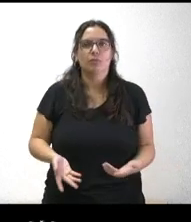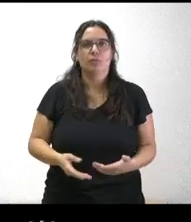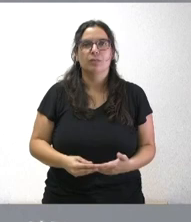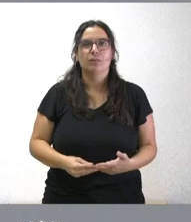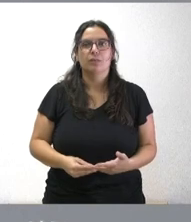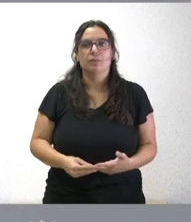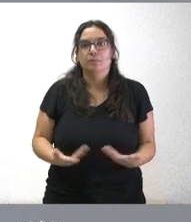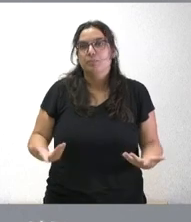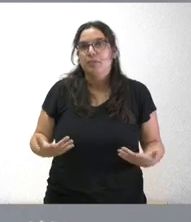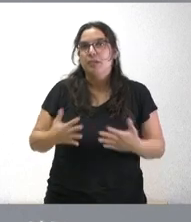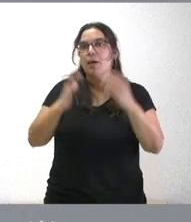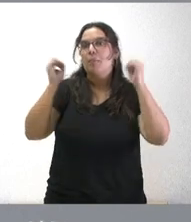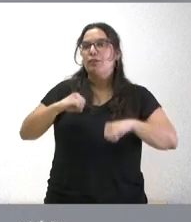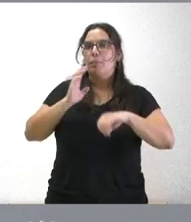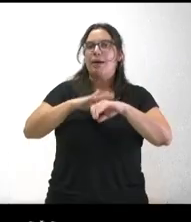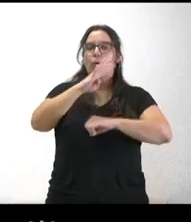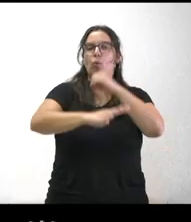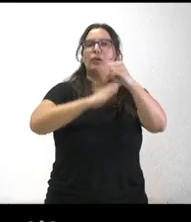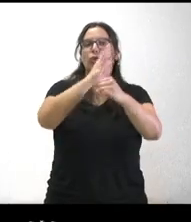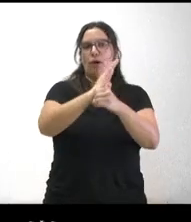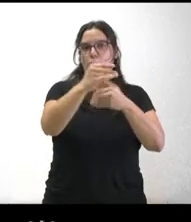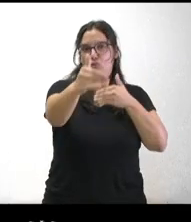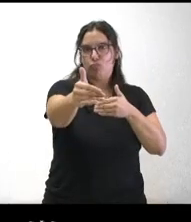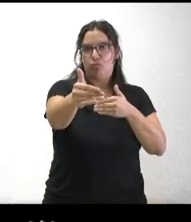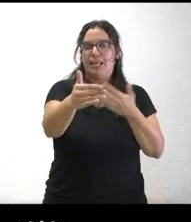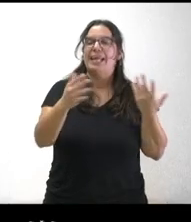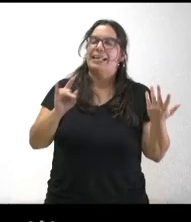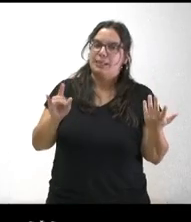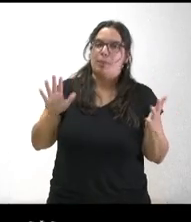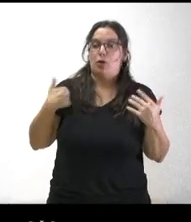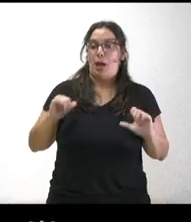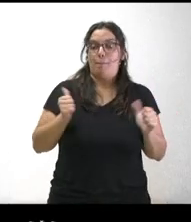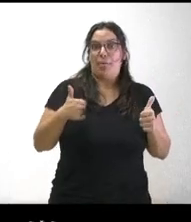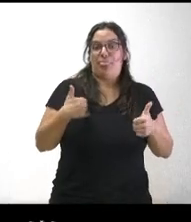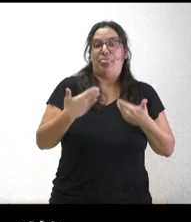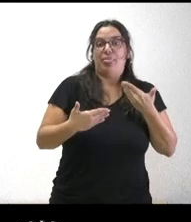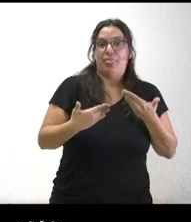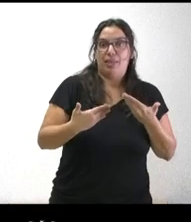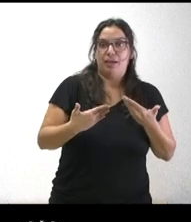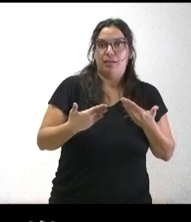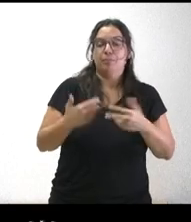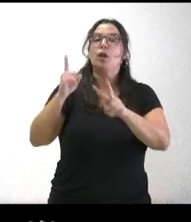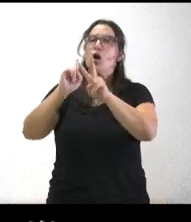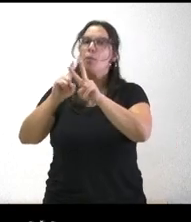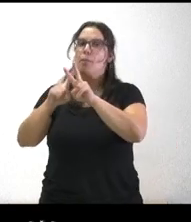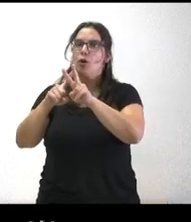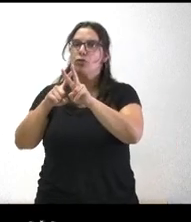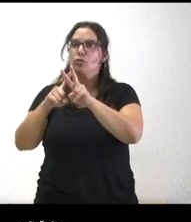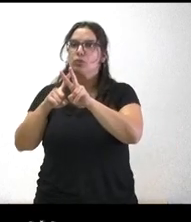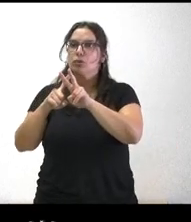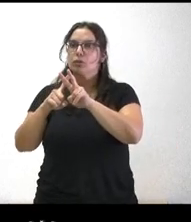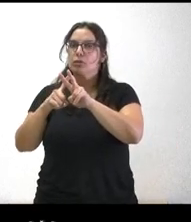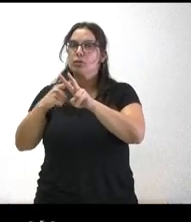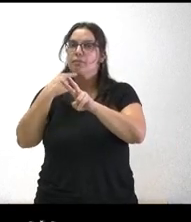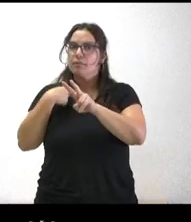nuestro pacto es un pacto de legislatura no pero ustedes sí pero hombre lo iniciaron Vox les puso una fecha para empezar a